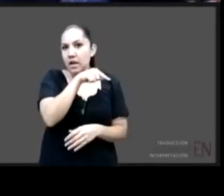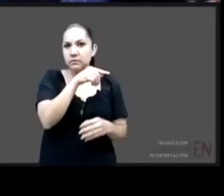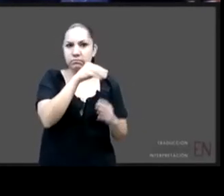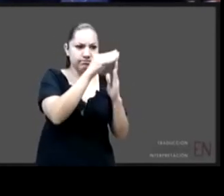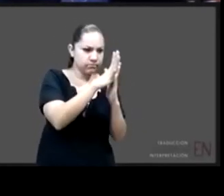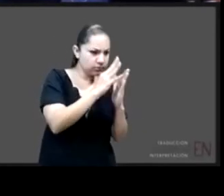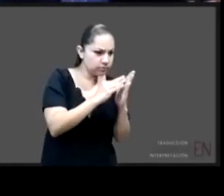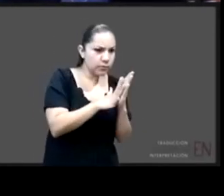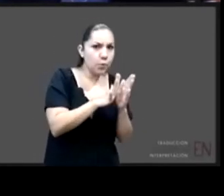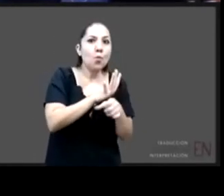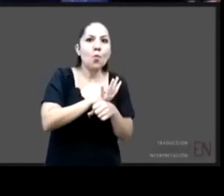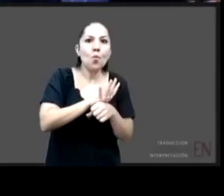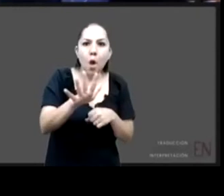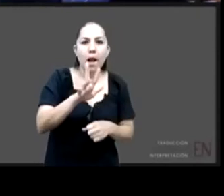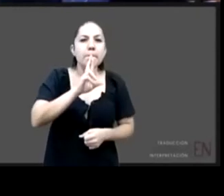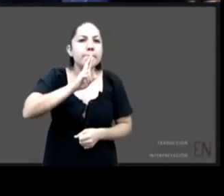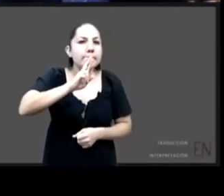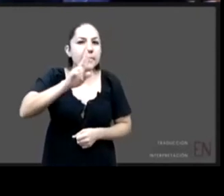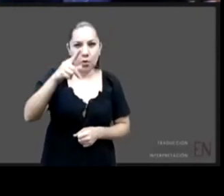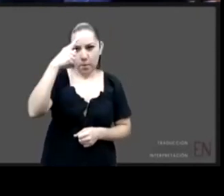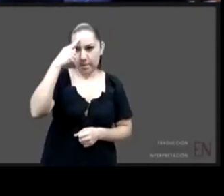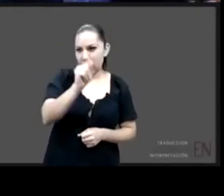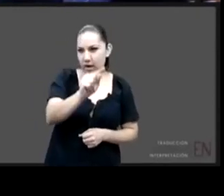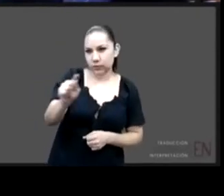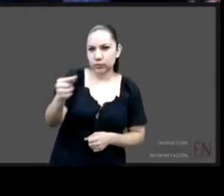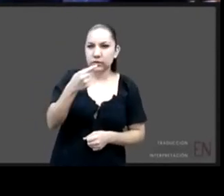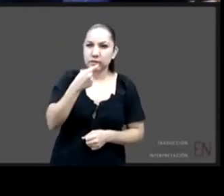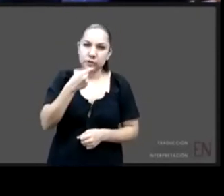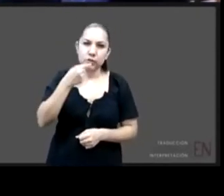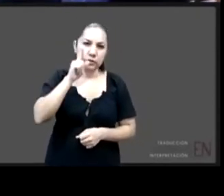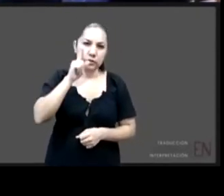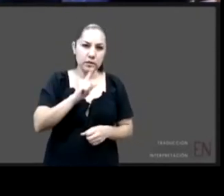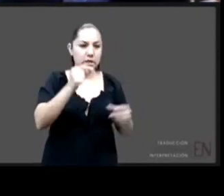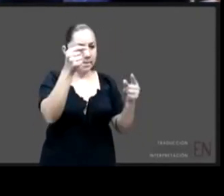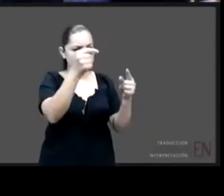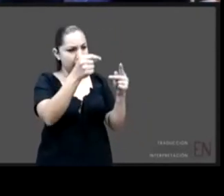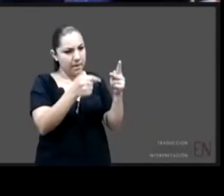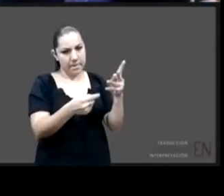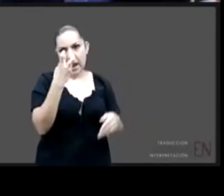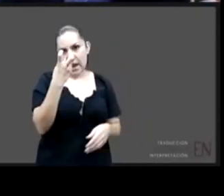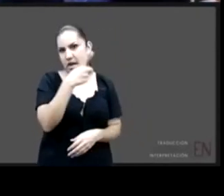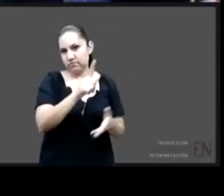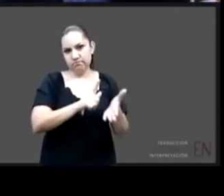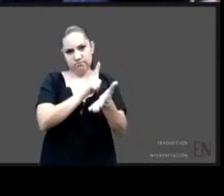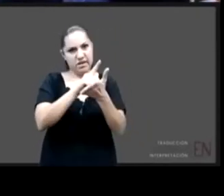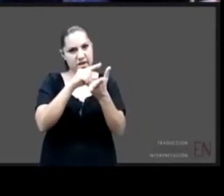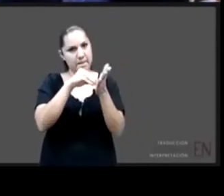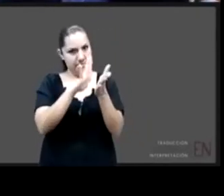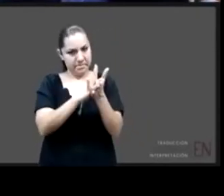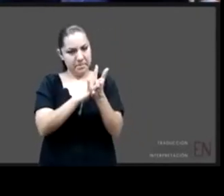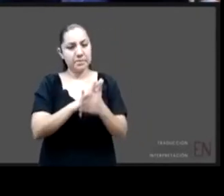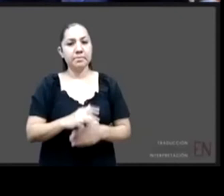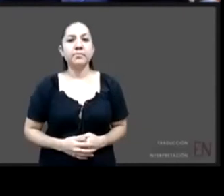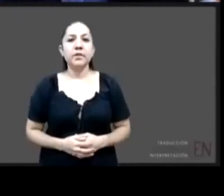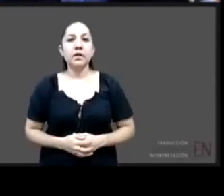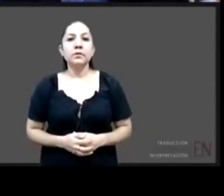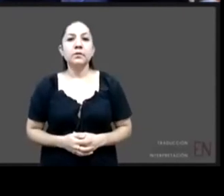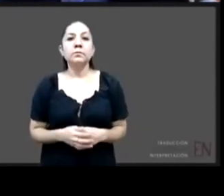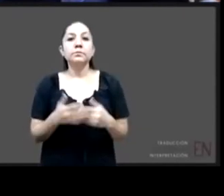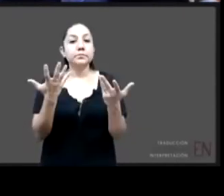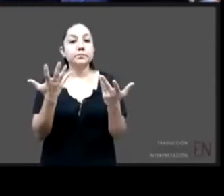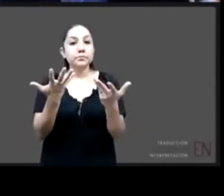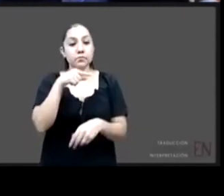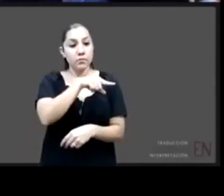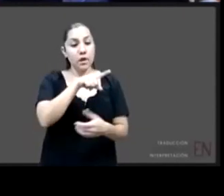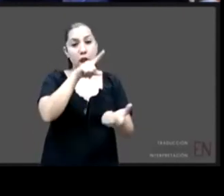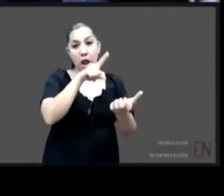legal que dice la ley. Termino esta introducción diciendo todo este capítulo que